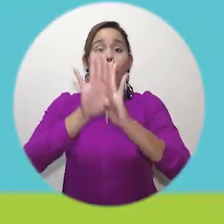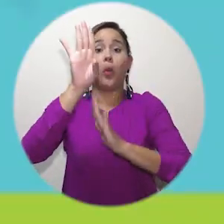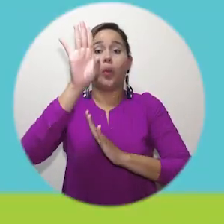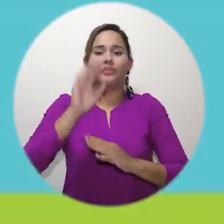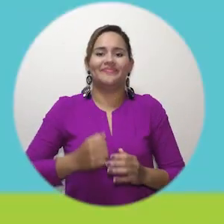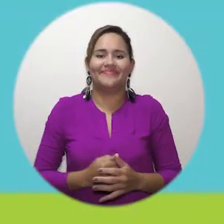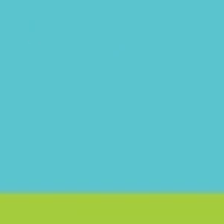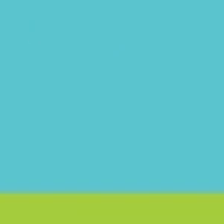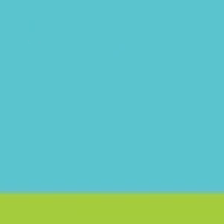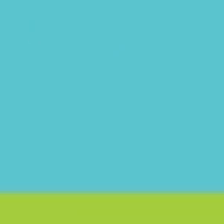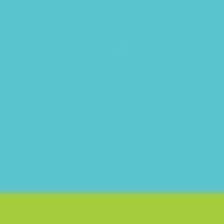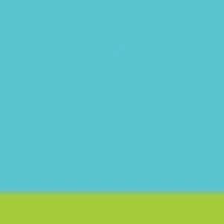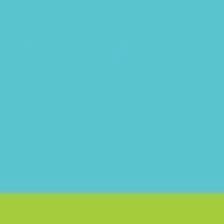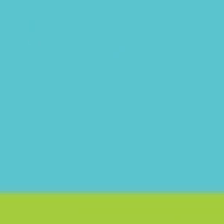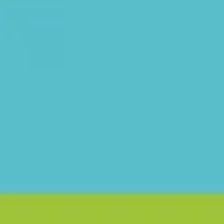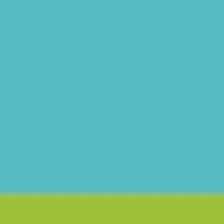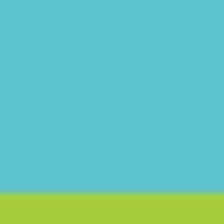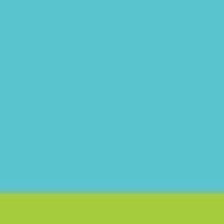aspectos.